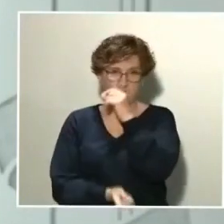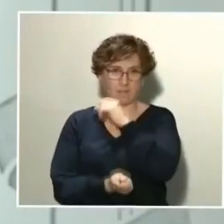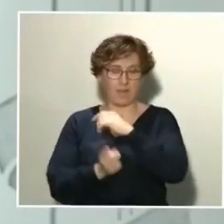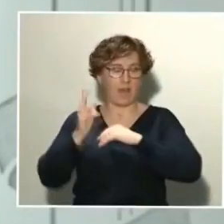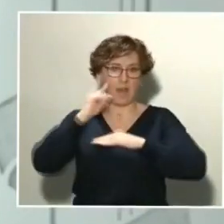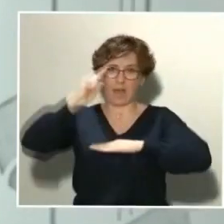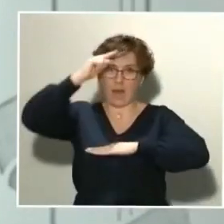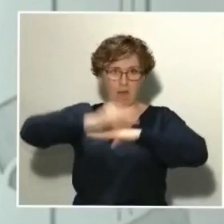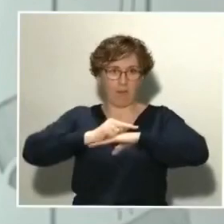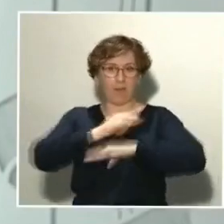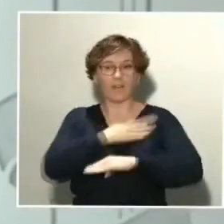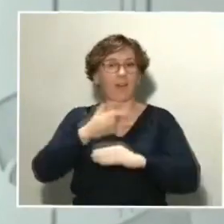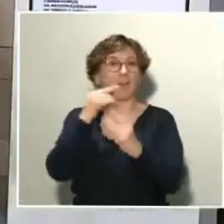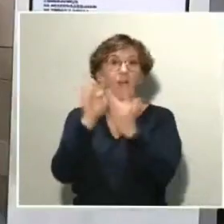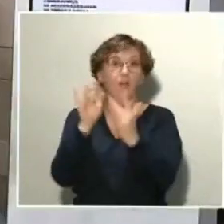contacto.